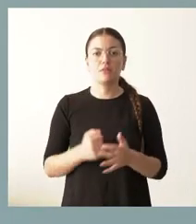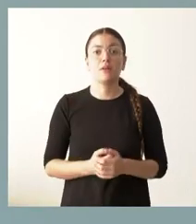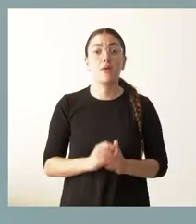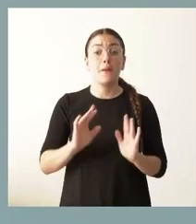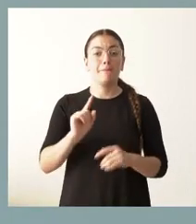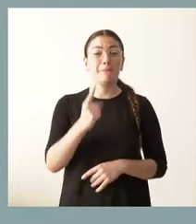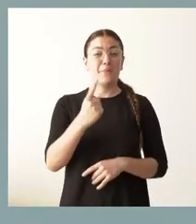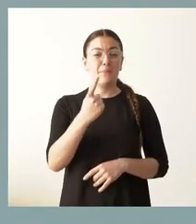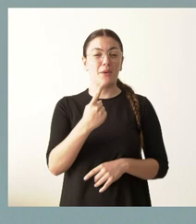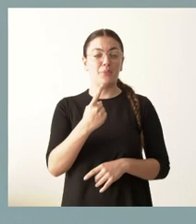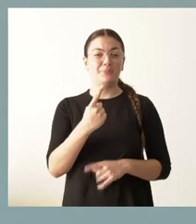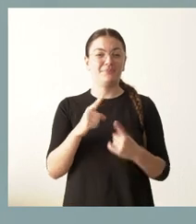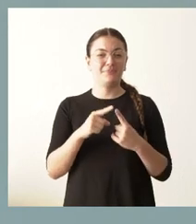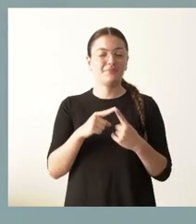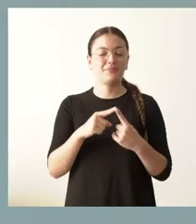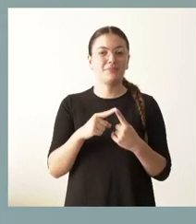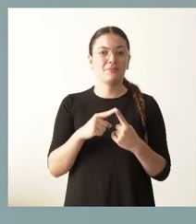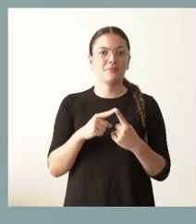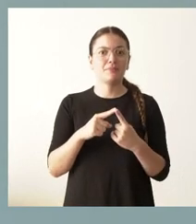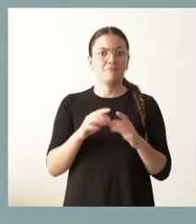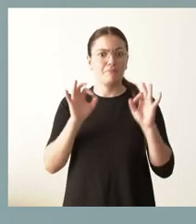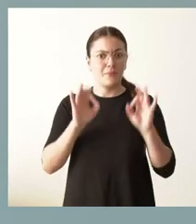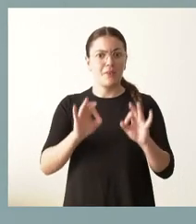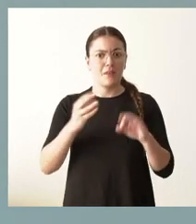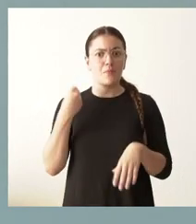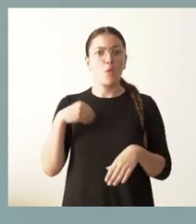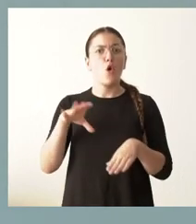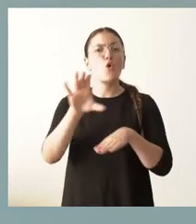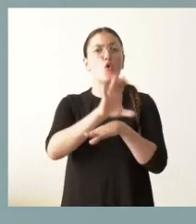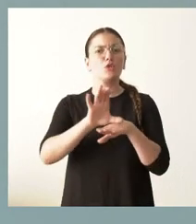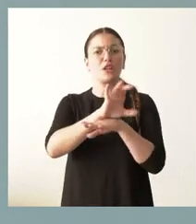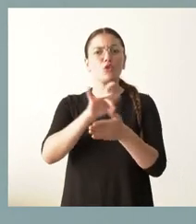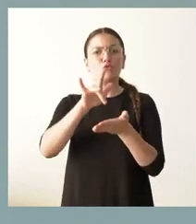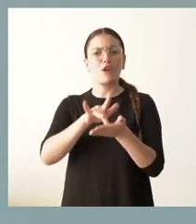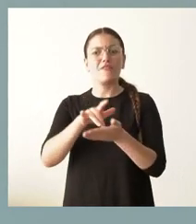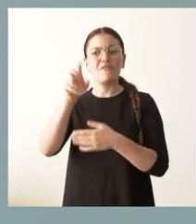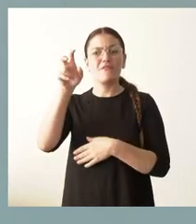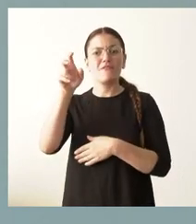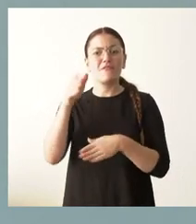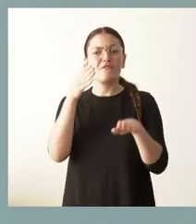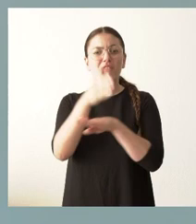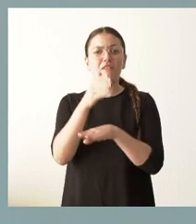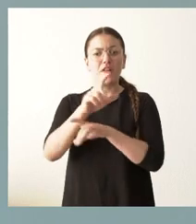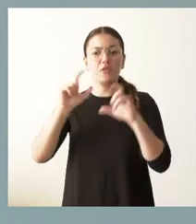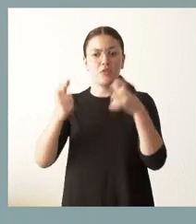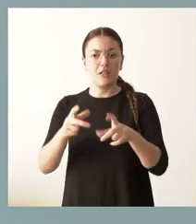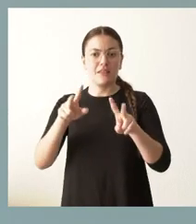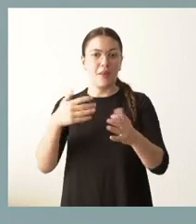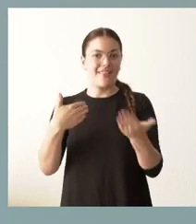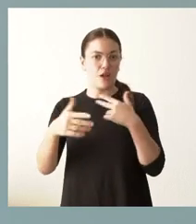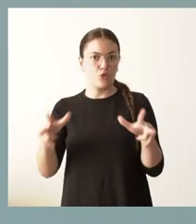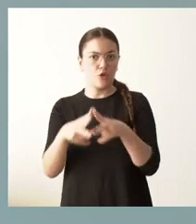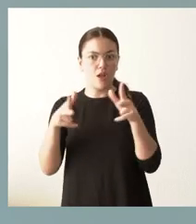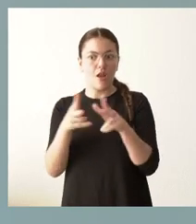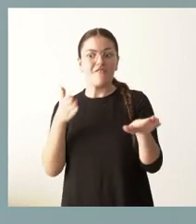de lo que usted planteaba, naturalmente el consejero cuando acude a esas reuniones en el ámbito de la mesa del diálogo social acude en nombre del